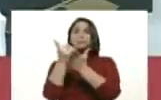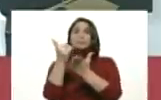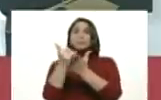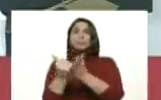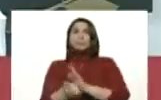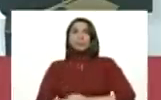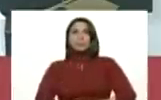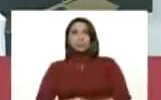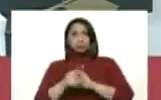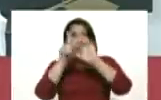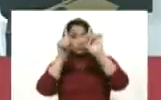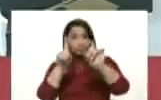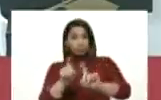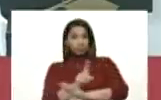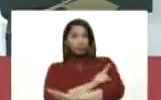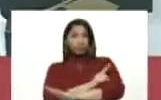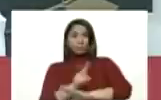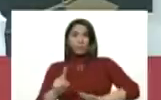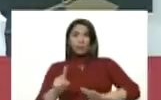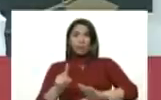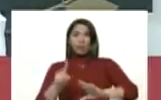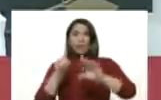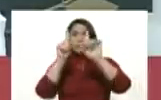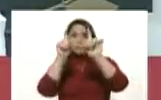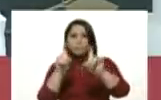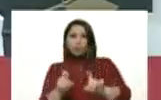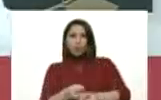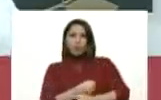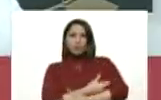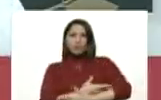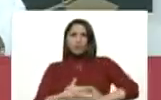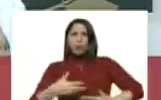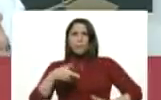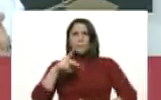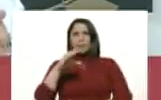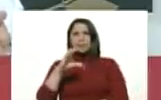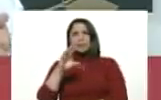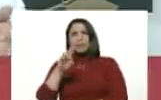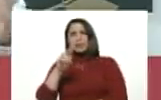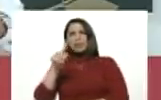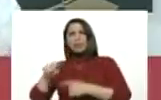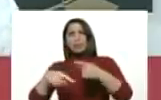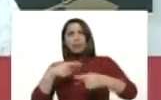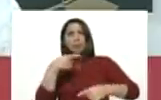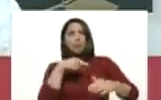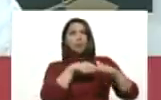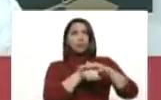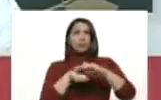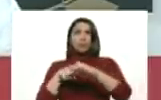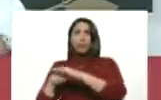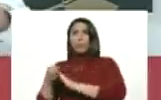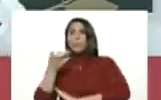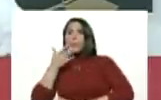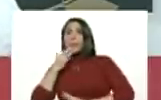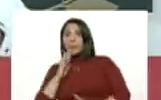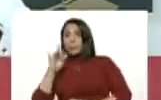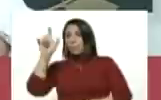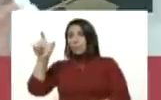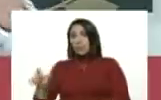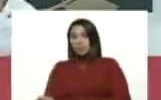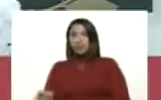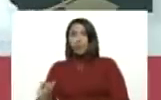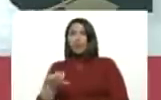Con las pruebas rápidas, con las pruebas moleculares. Y después ir, en los casos que son detectados, al